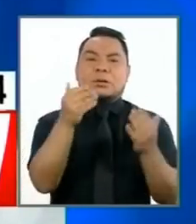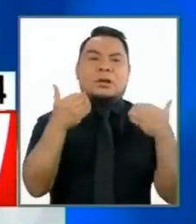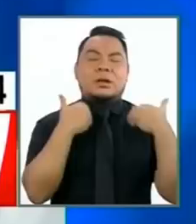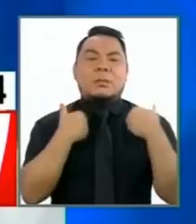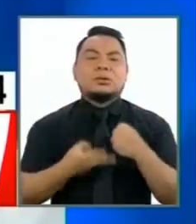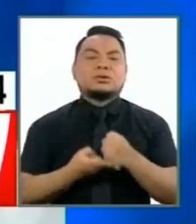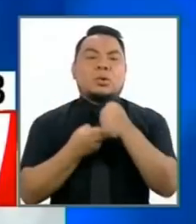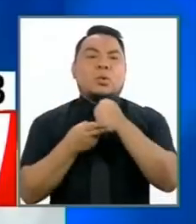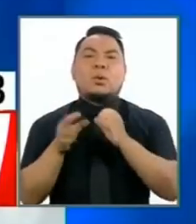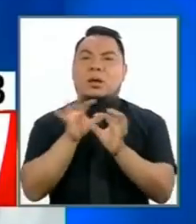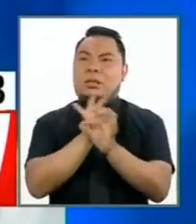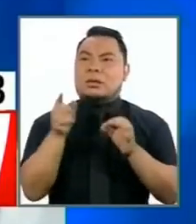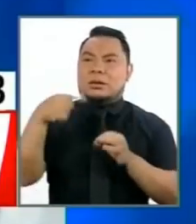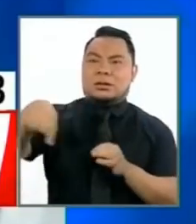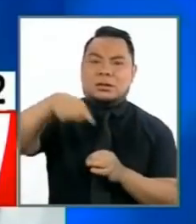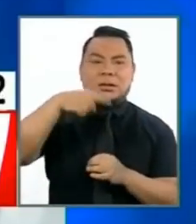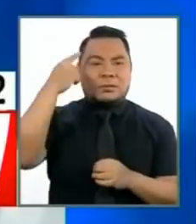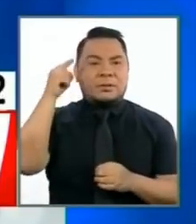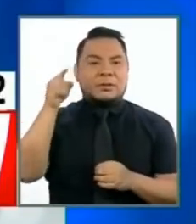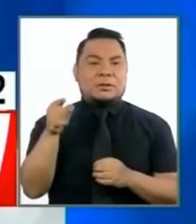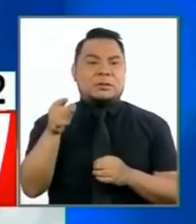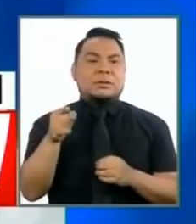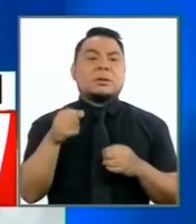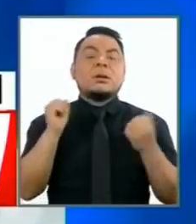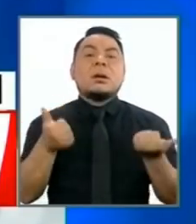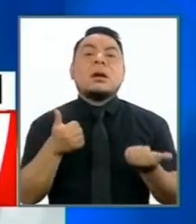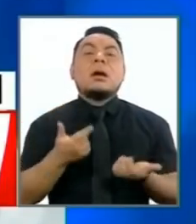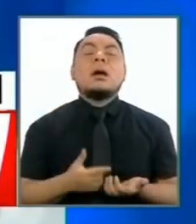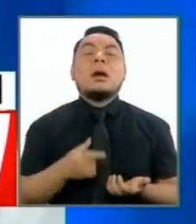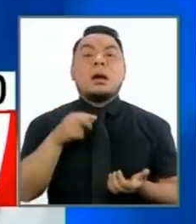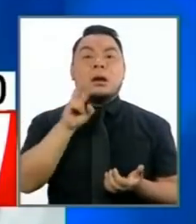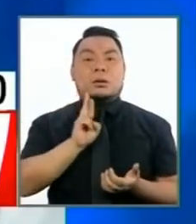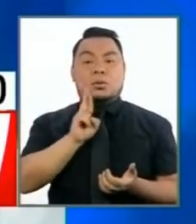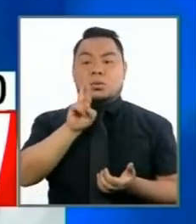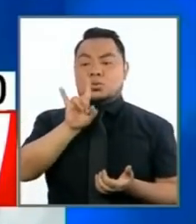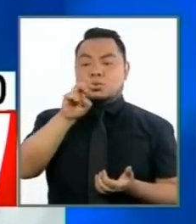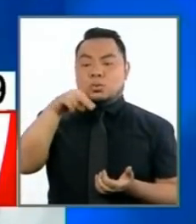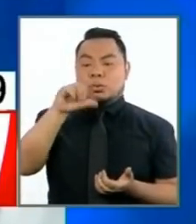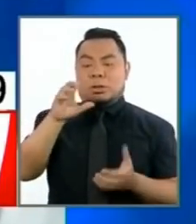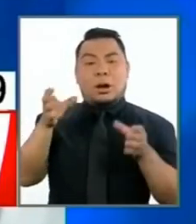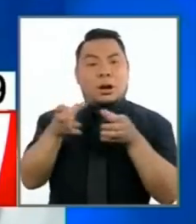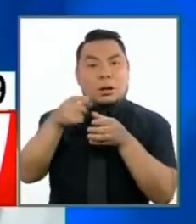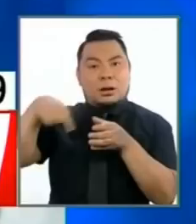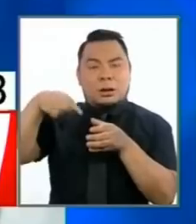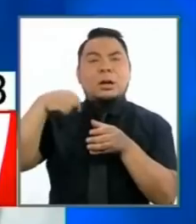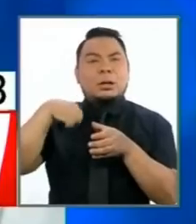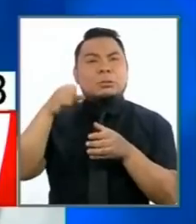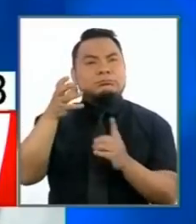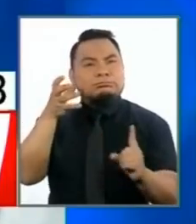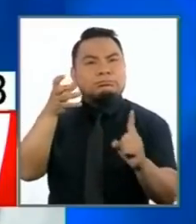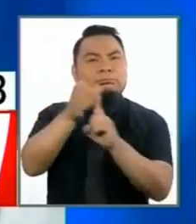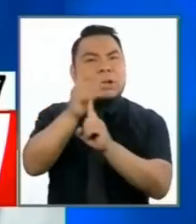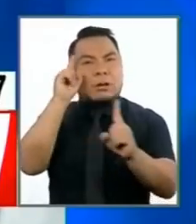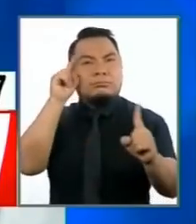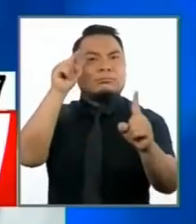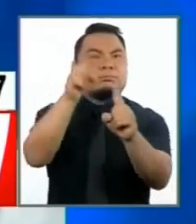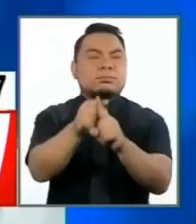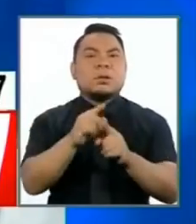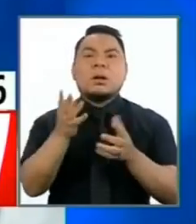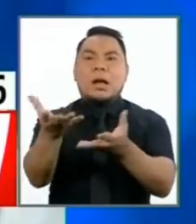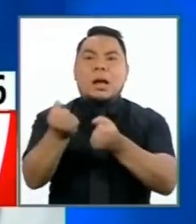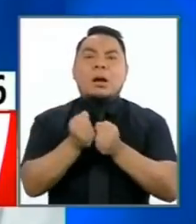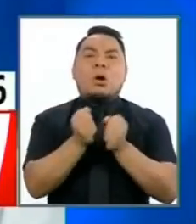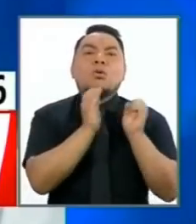segura la vida de ninguno. Frente a ello, Runa ha asumido el propósito de restablecer el orden,